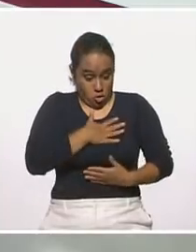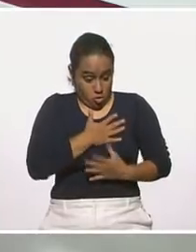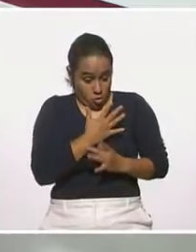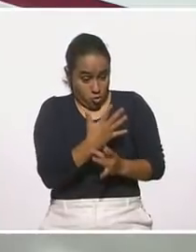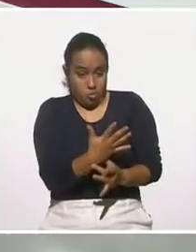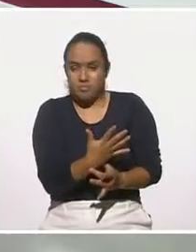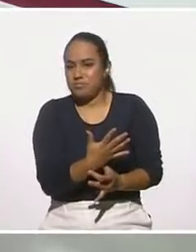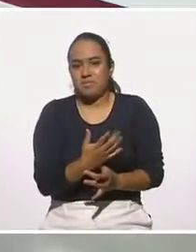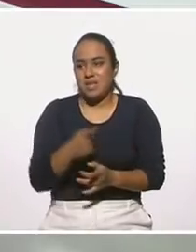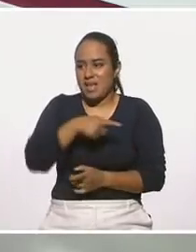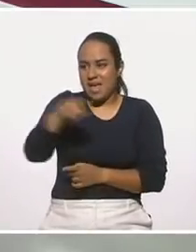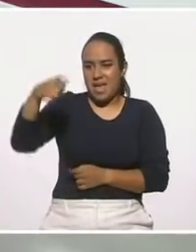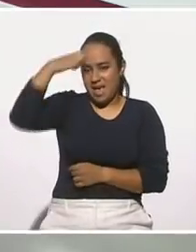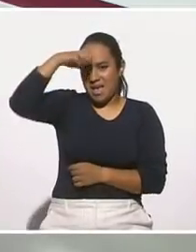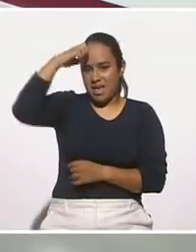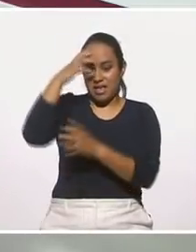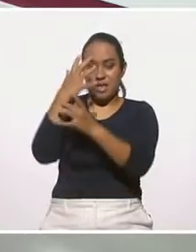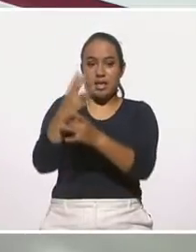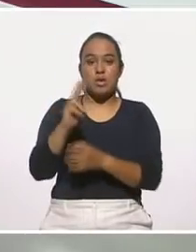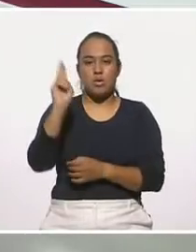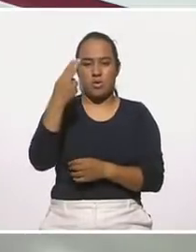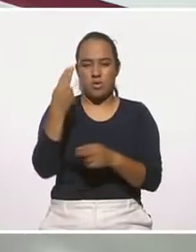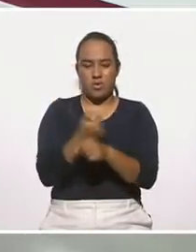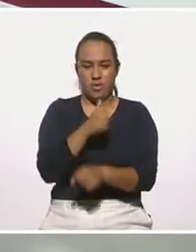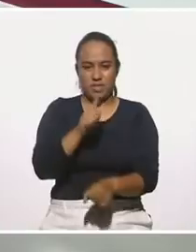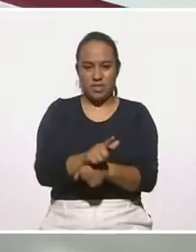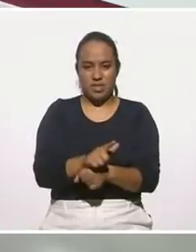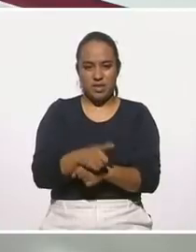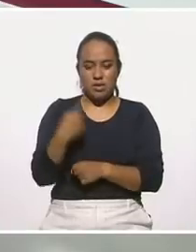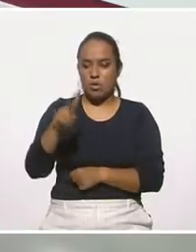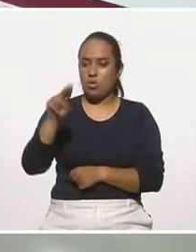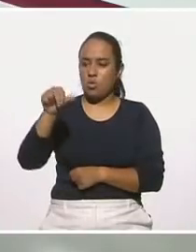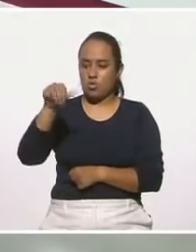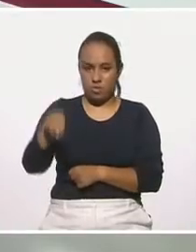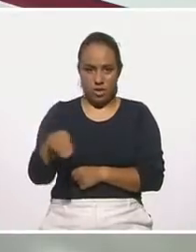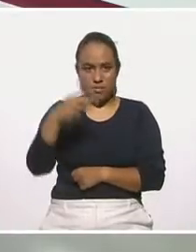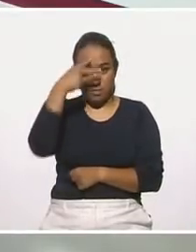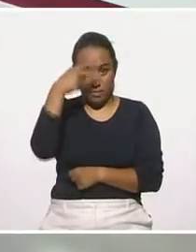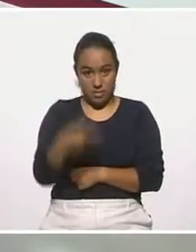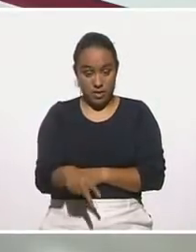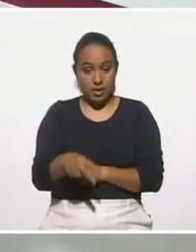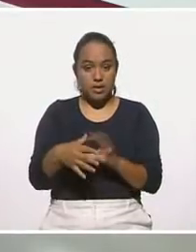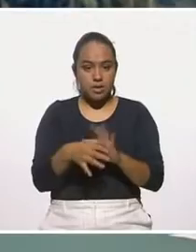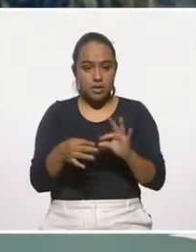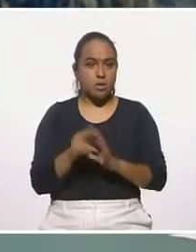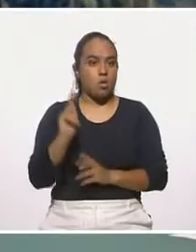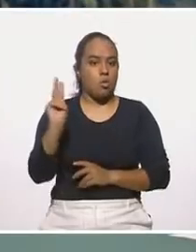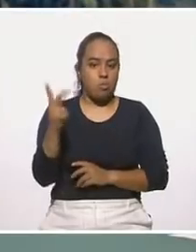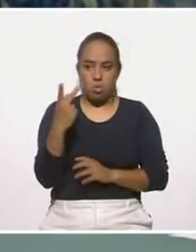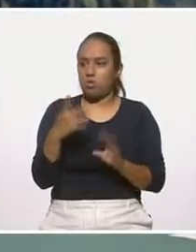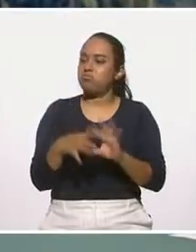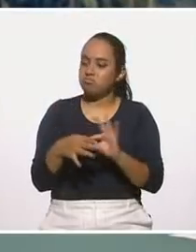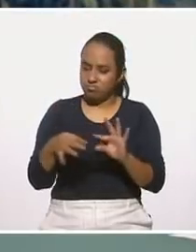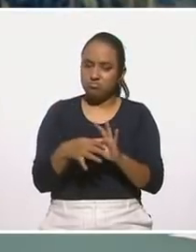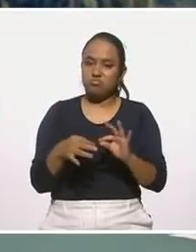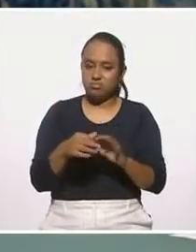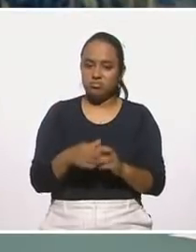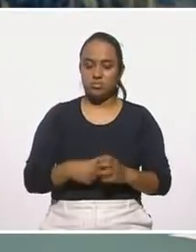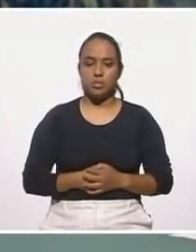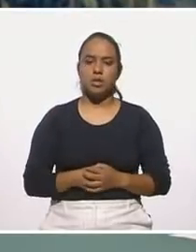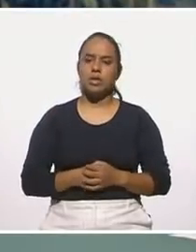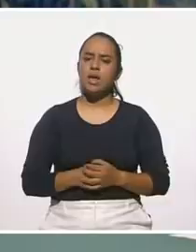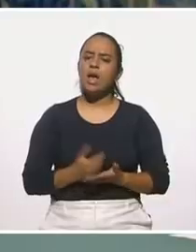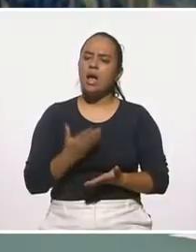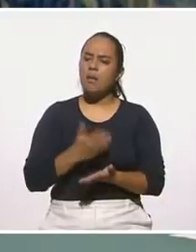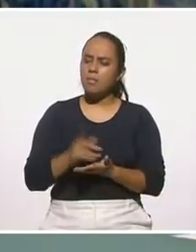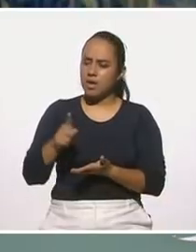lo dicen los expertos, ¿verdad? La Universidad Nacional de México, el poli, en fin. Y hablando